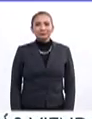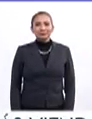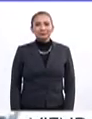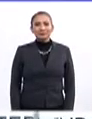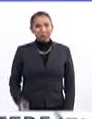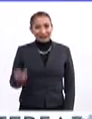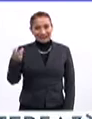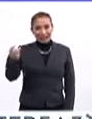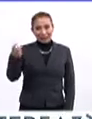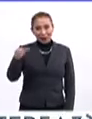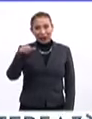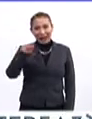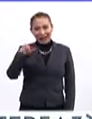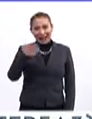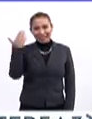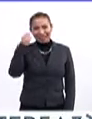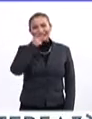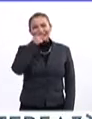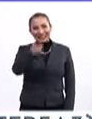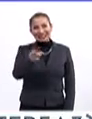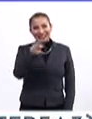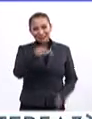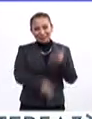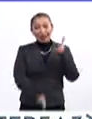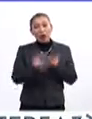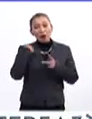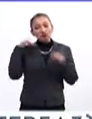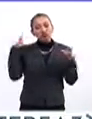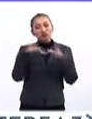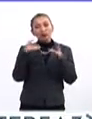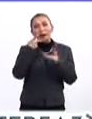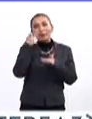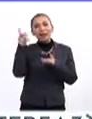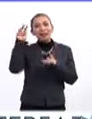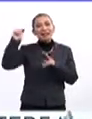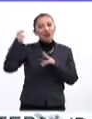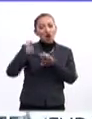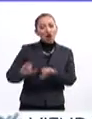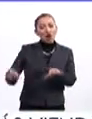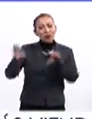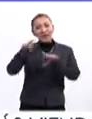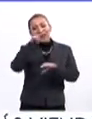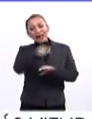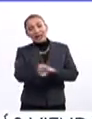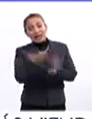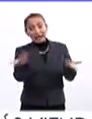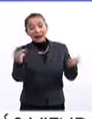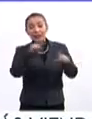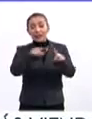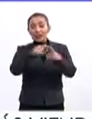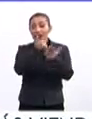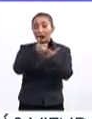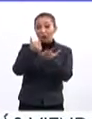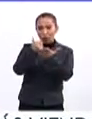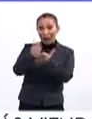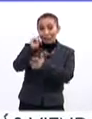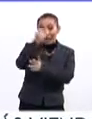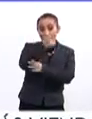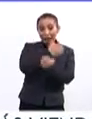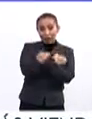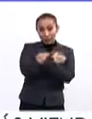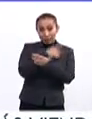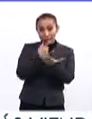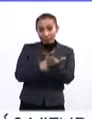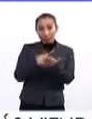Pues precisamente, Ana Cristina, lo que decías antes del corte, nos vamos a vincular a hablar sobre la tecnología y las, más bien las herramientas tecnológicas en la